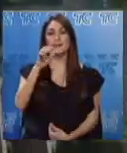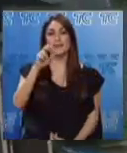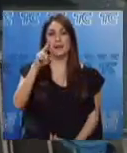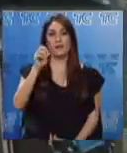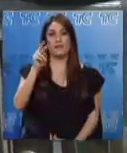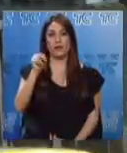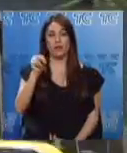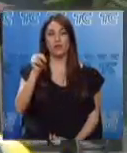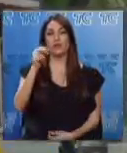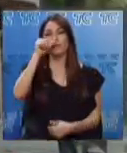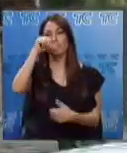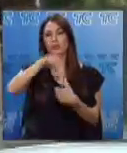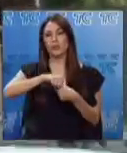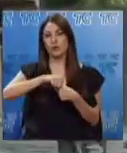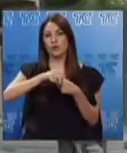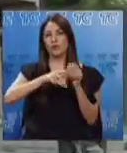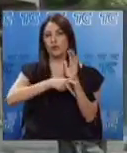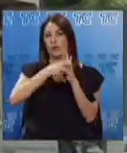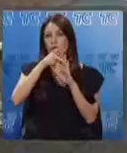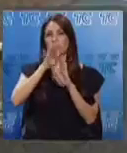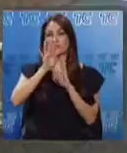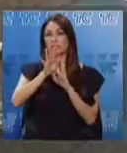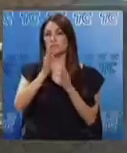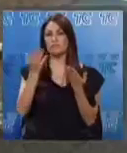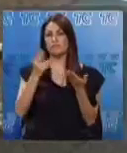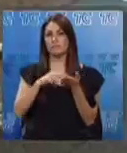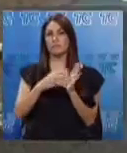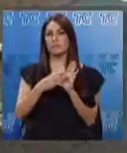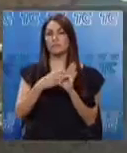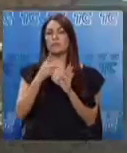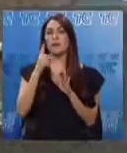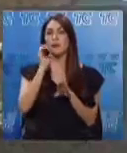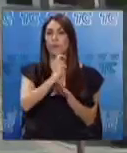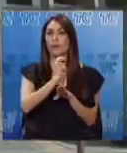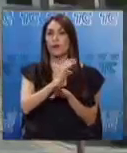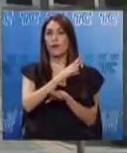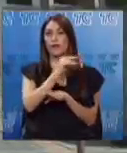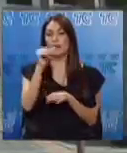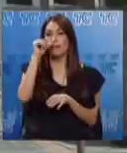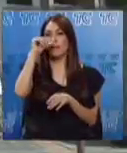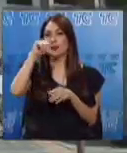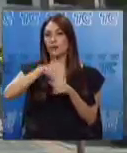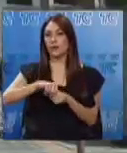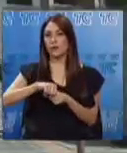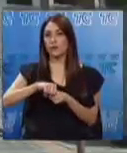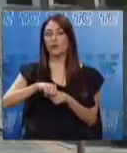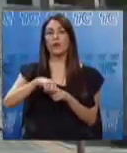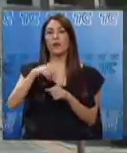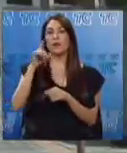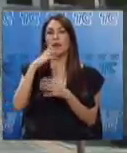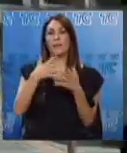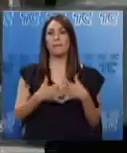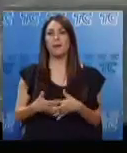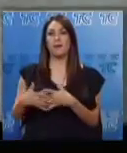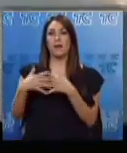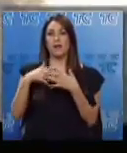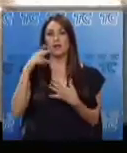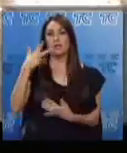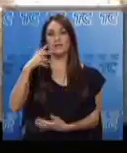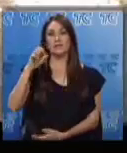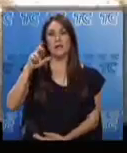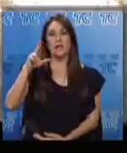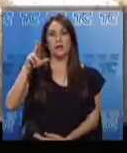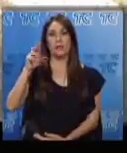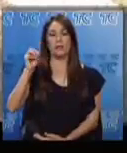confirmó que la sentencia que emitió no es vinculante entre Ecuador y la petrolera estadounidense. Es decir, que la acción